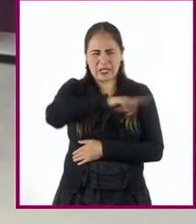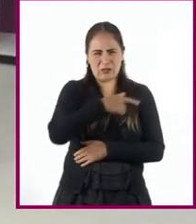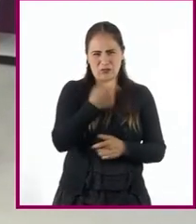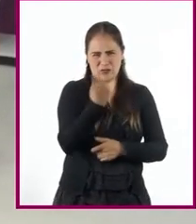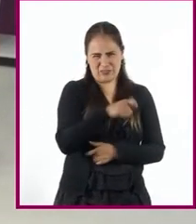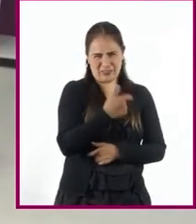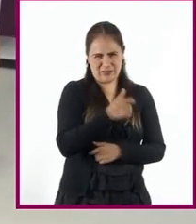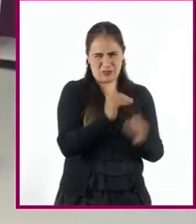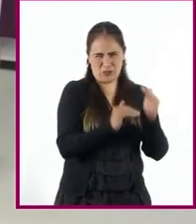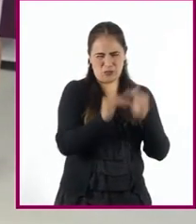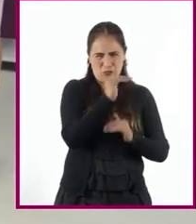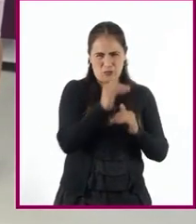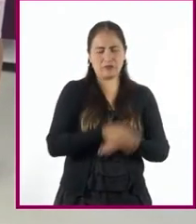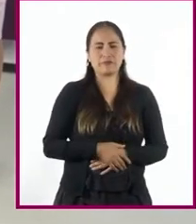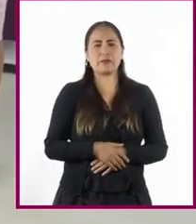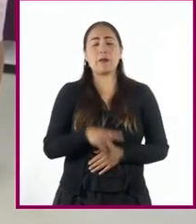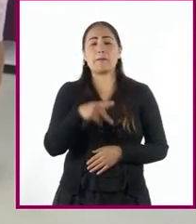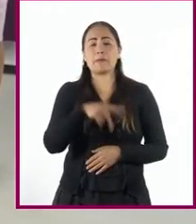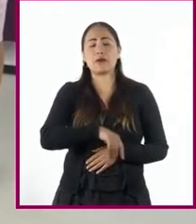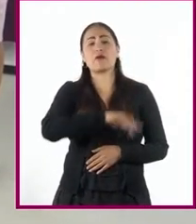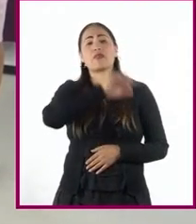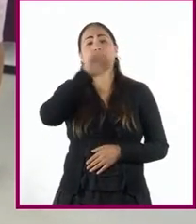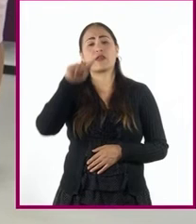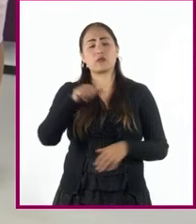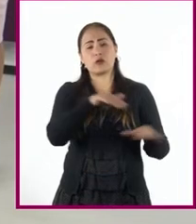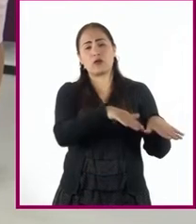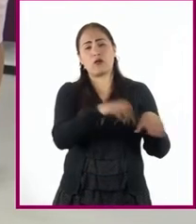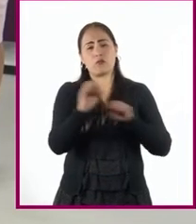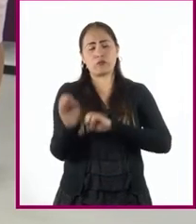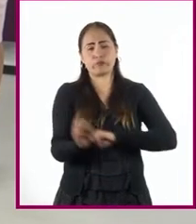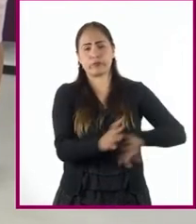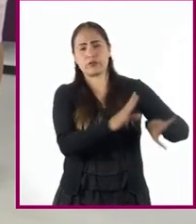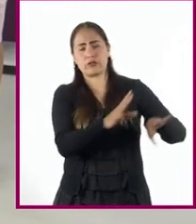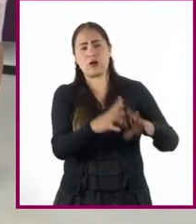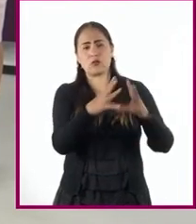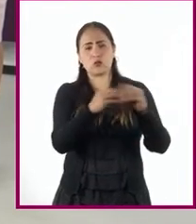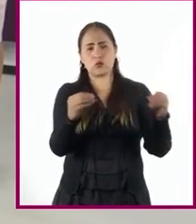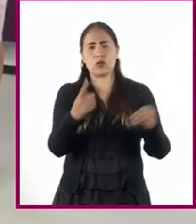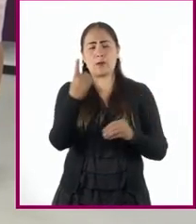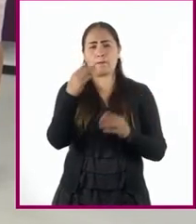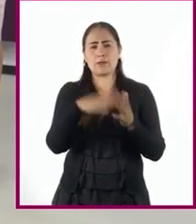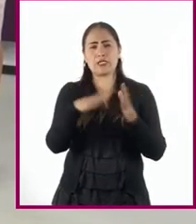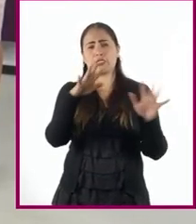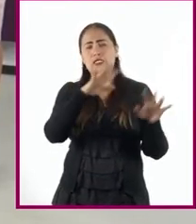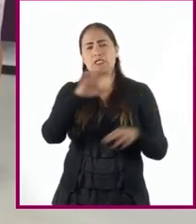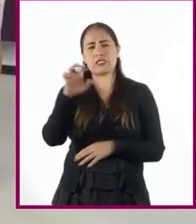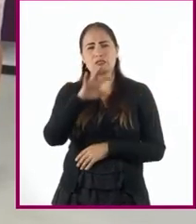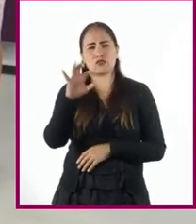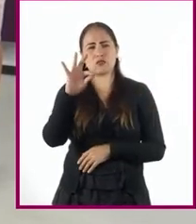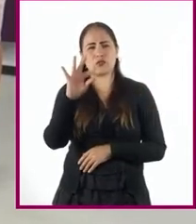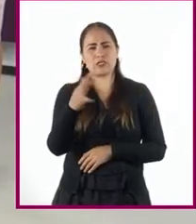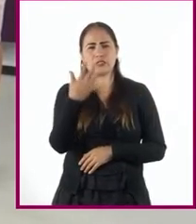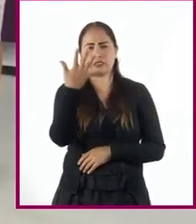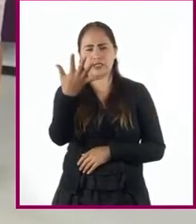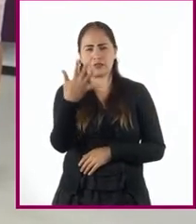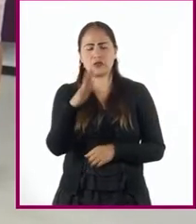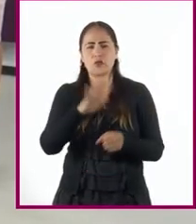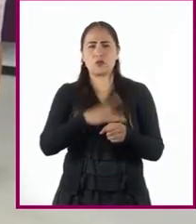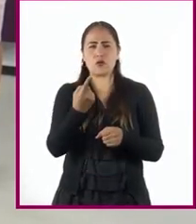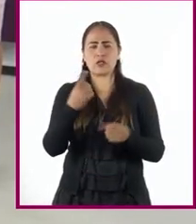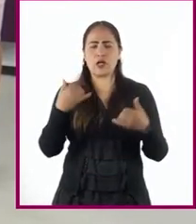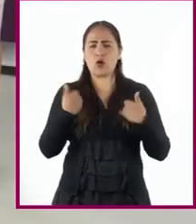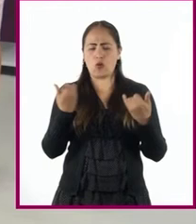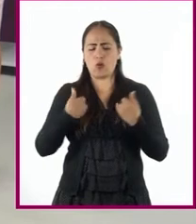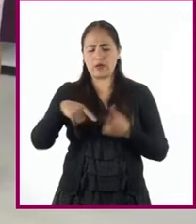Sin embargo, fueron abandonados y se extinguieron hacia 1545 debido a que los jóvenes